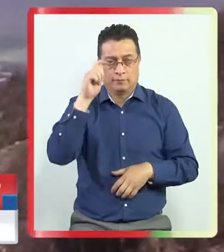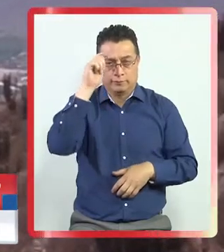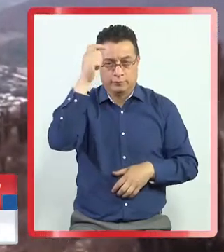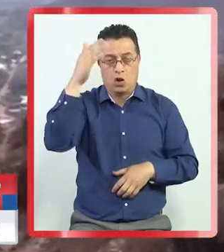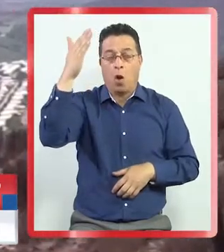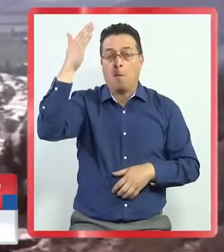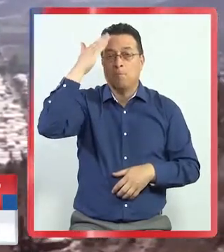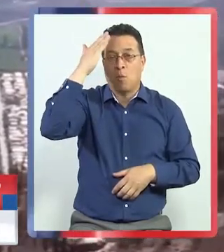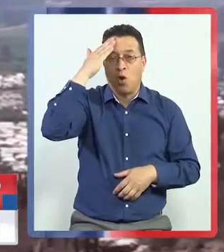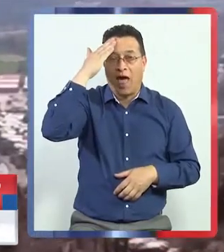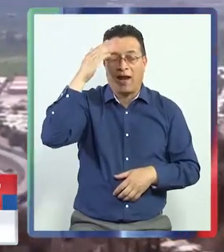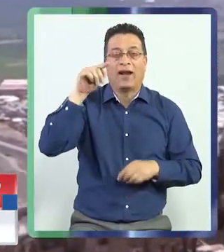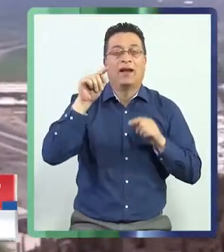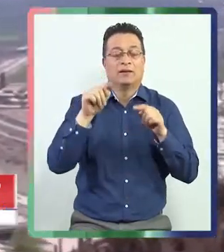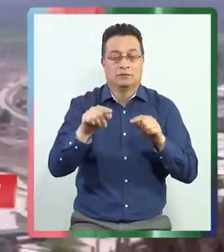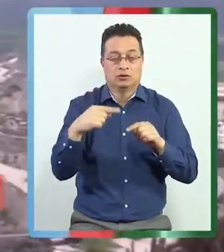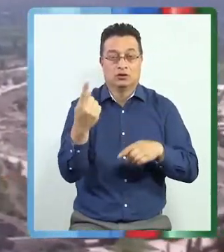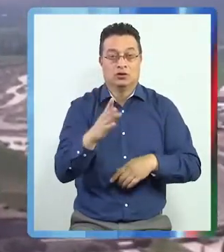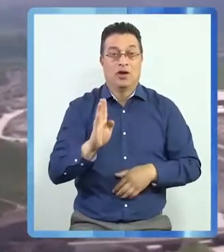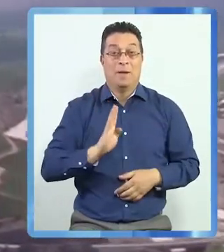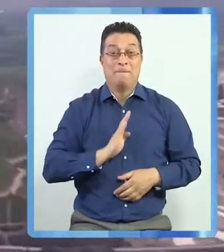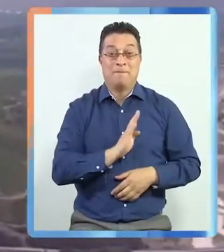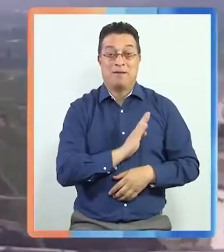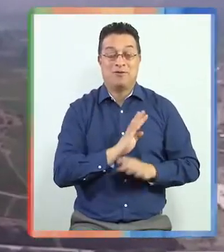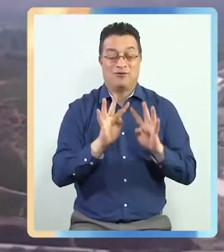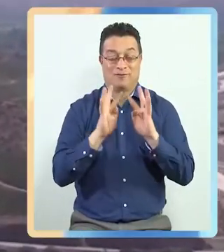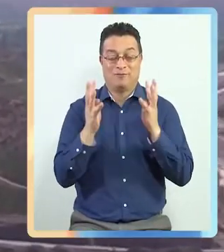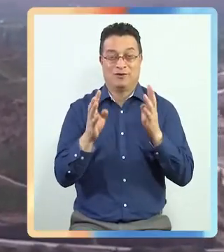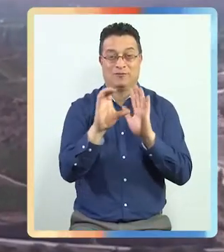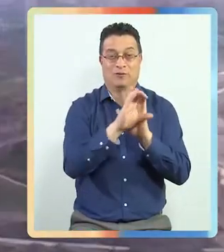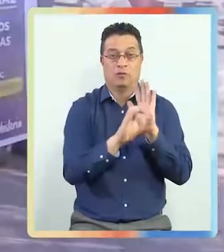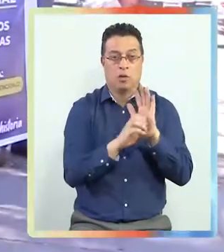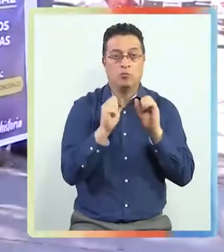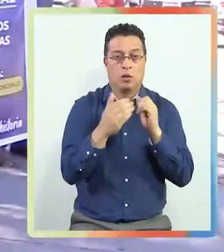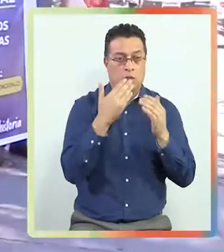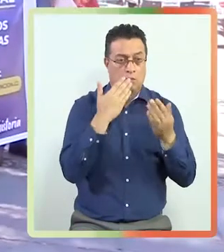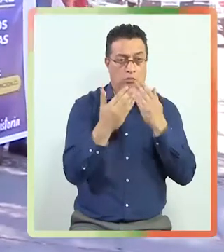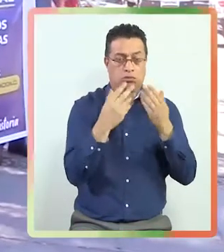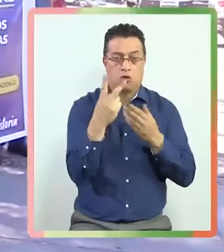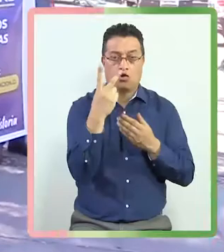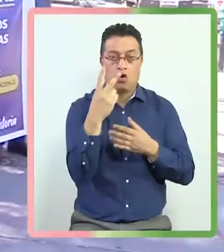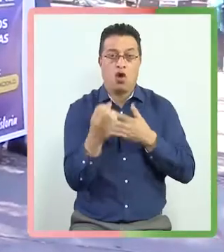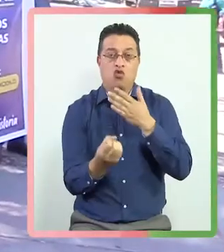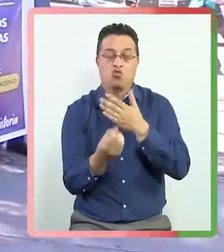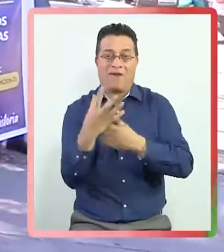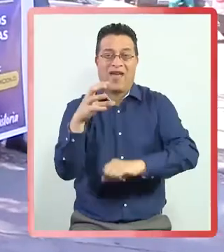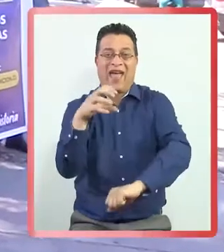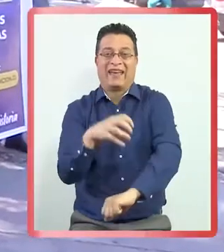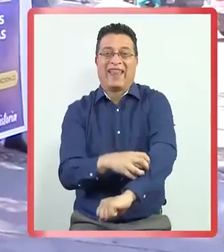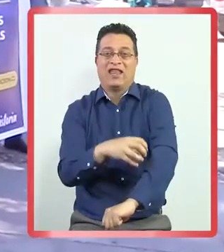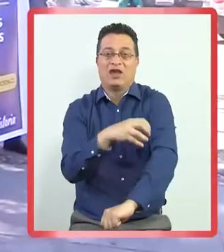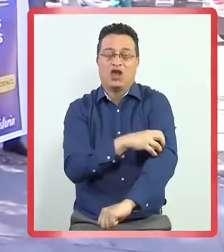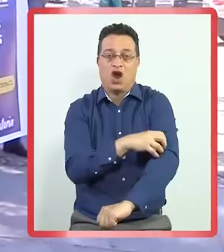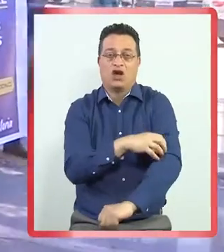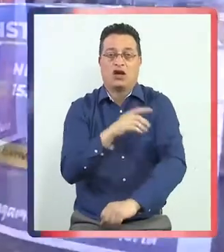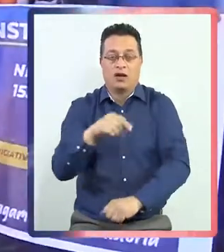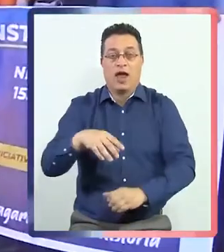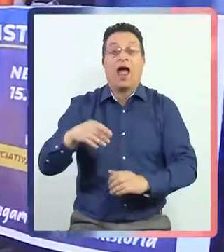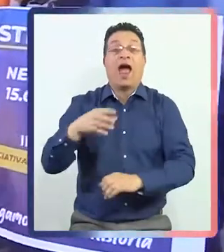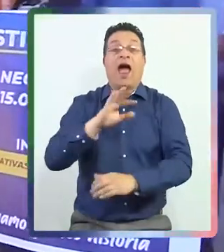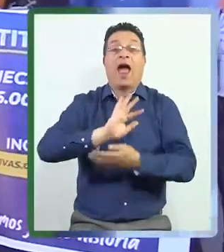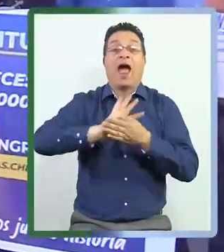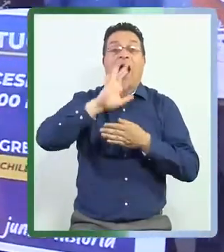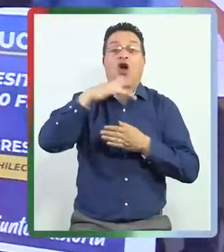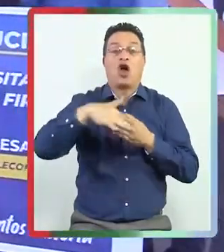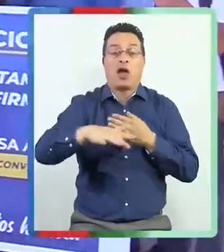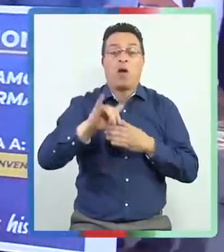iniciativa popular de norma, los miembros de la convención constitucional podrían discutir la instauración de dos nuevas entidades territoriales, la región